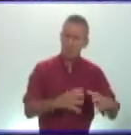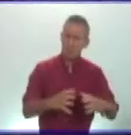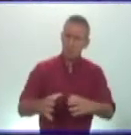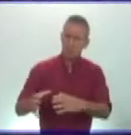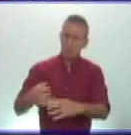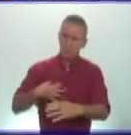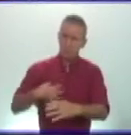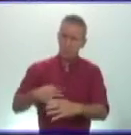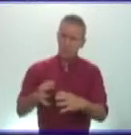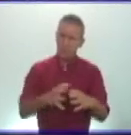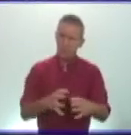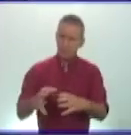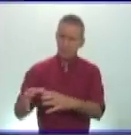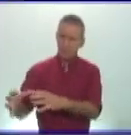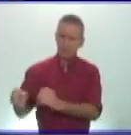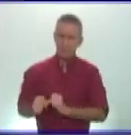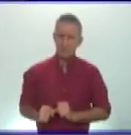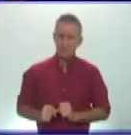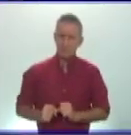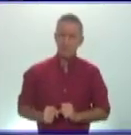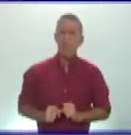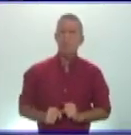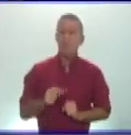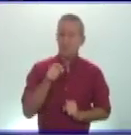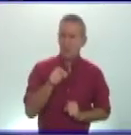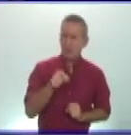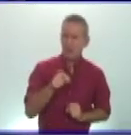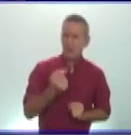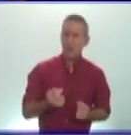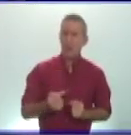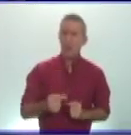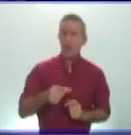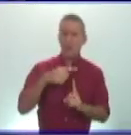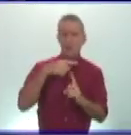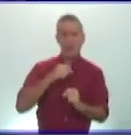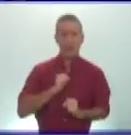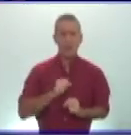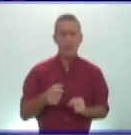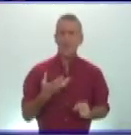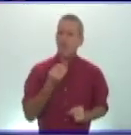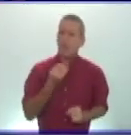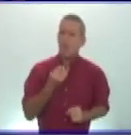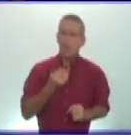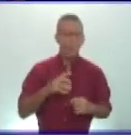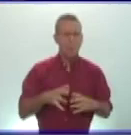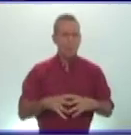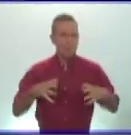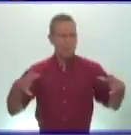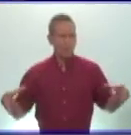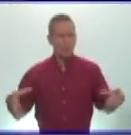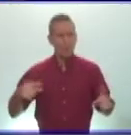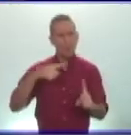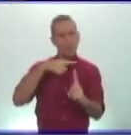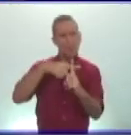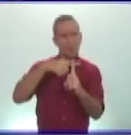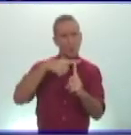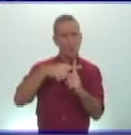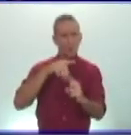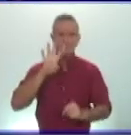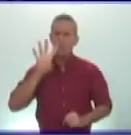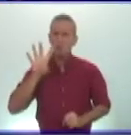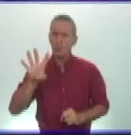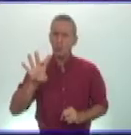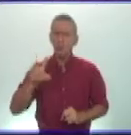imperio y creó la tetrarquía pensó que el imperio romano era demasiado grande para un solo emperador y dividió el territorio en cuatro cuatro